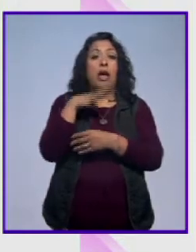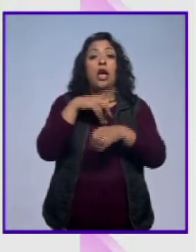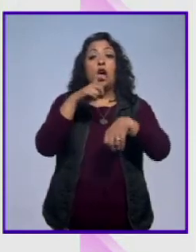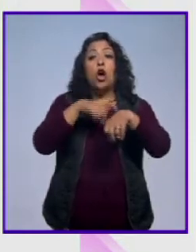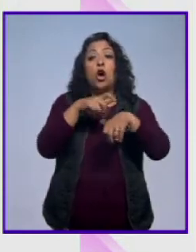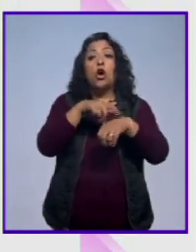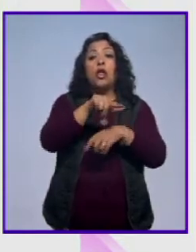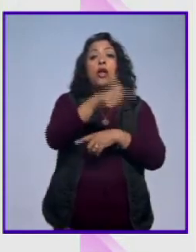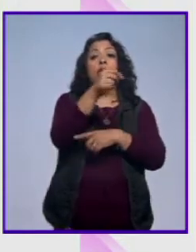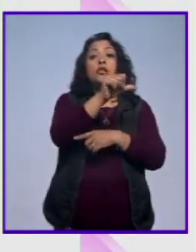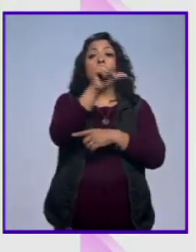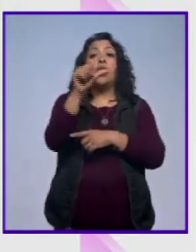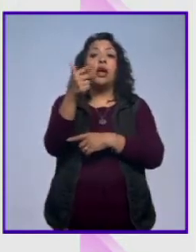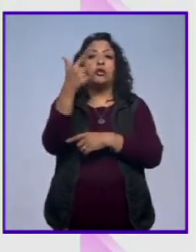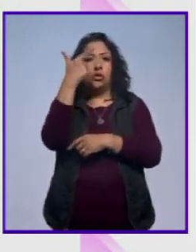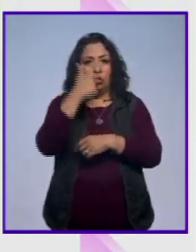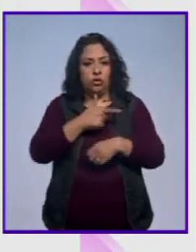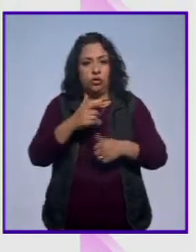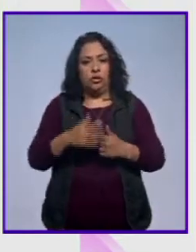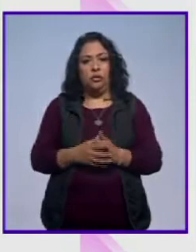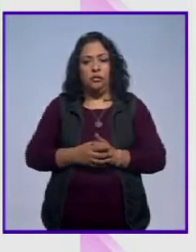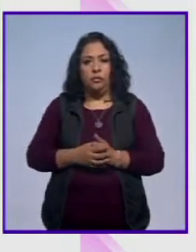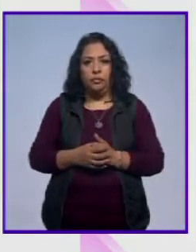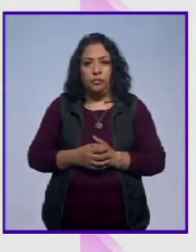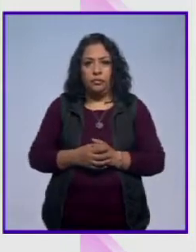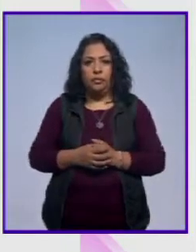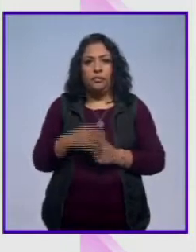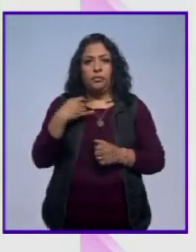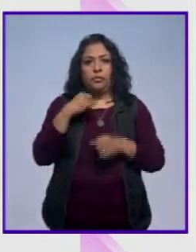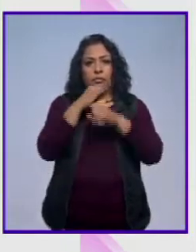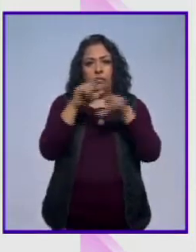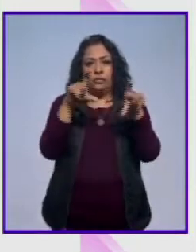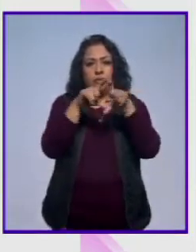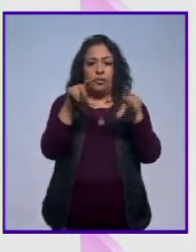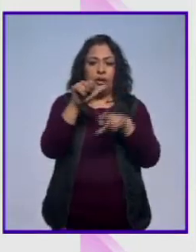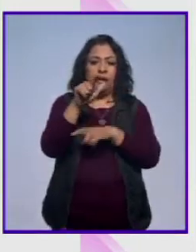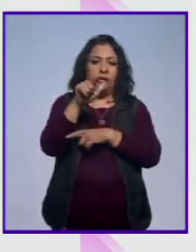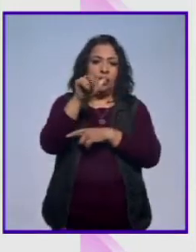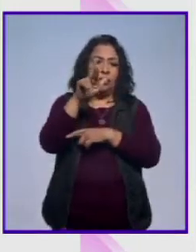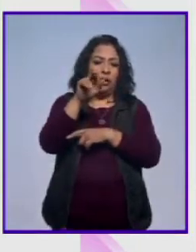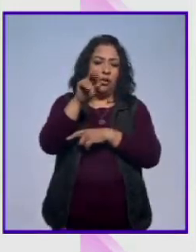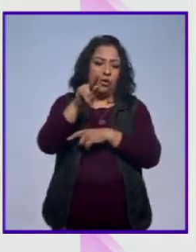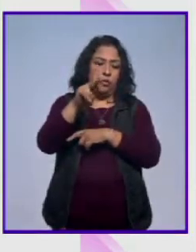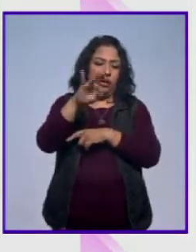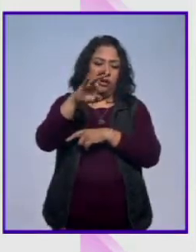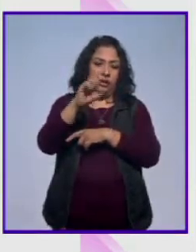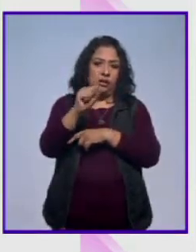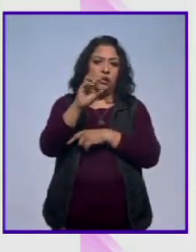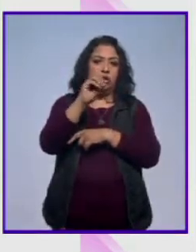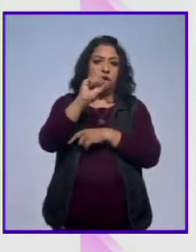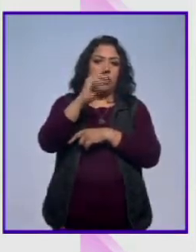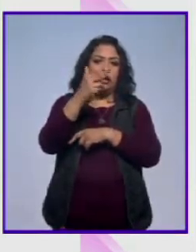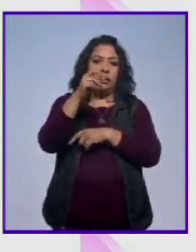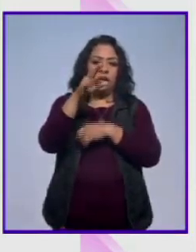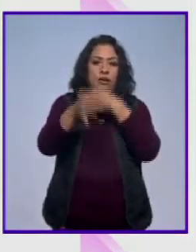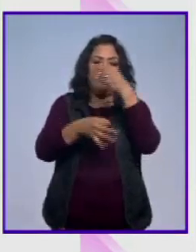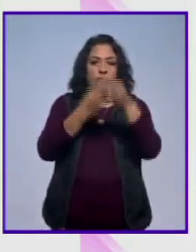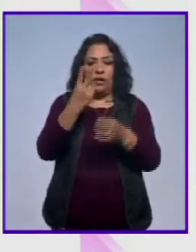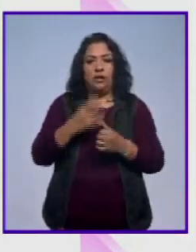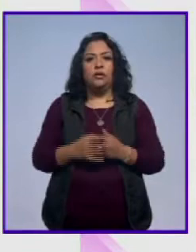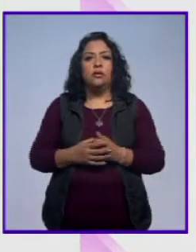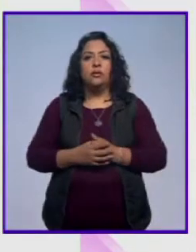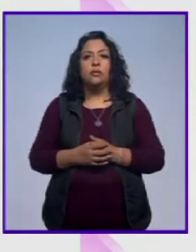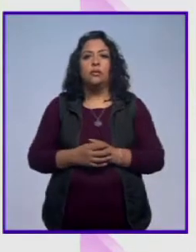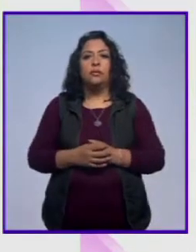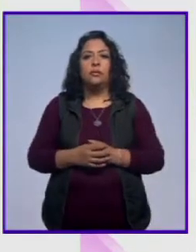horario de 12 a 20 horas. Con información y texto de Salvador Perches Galván, Óscar Helguera, Noticias